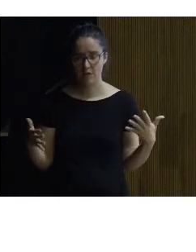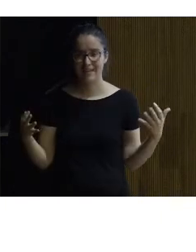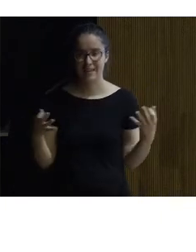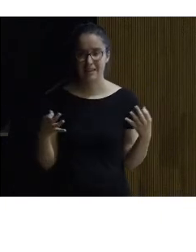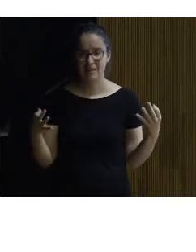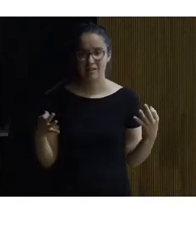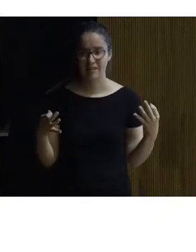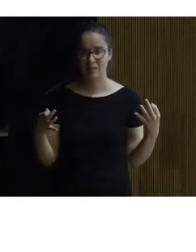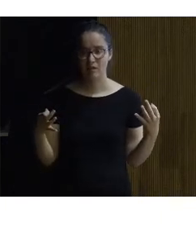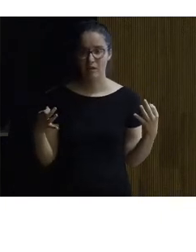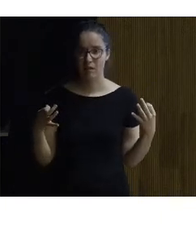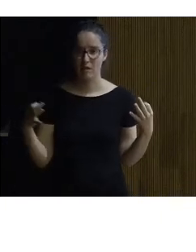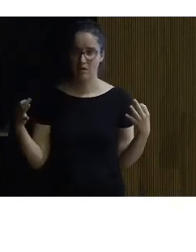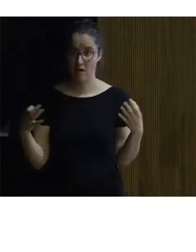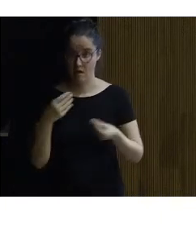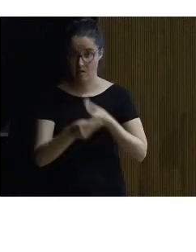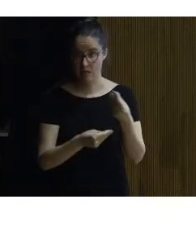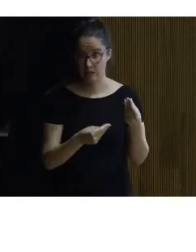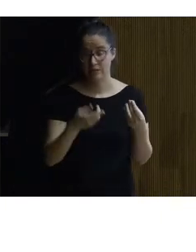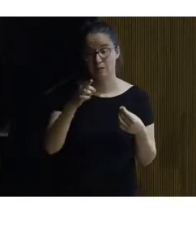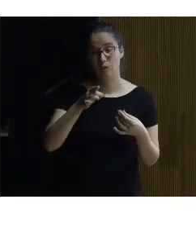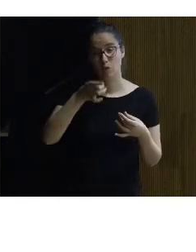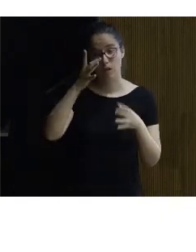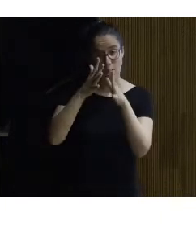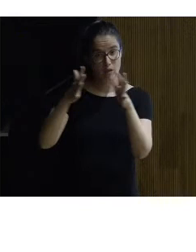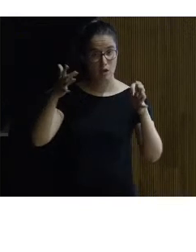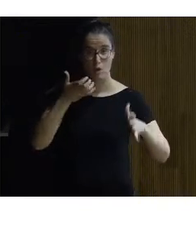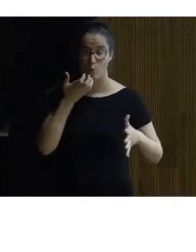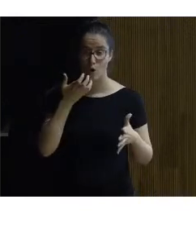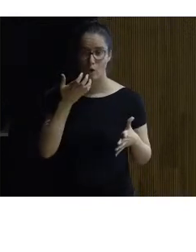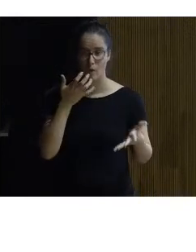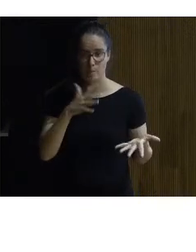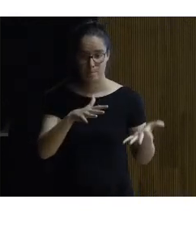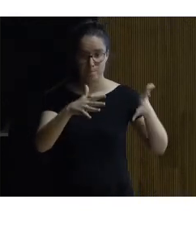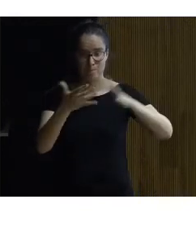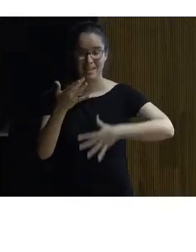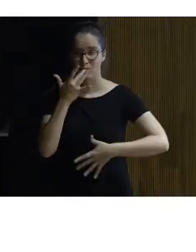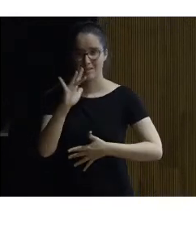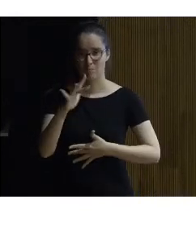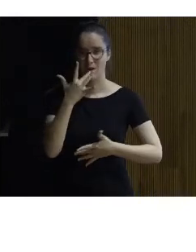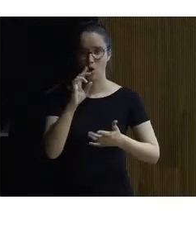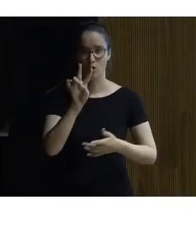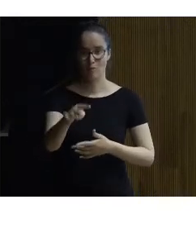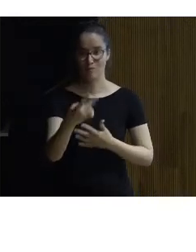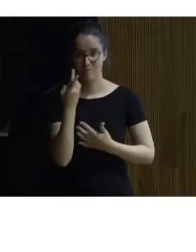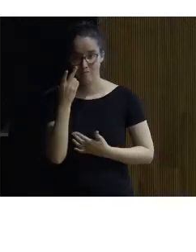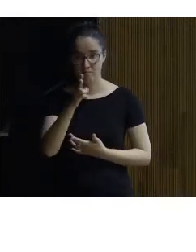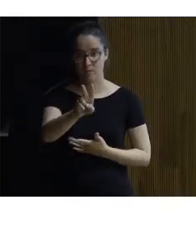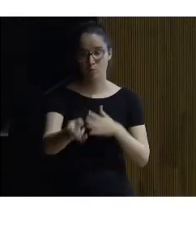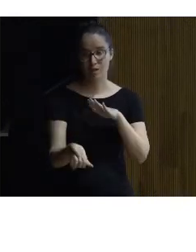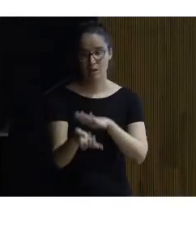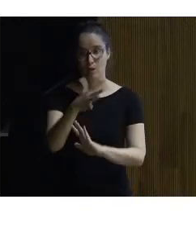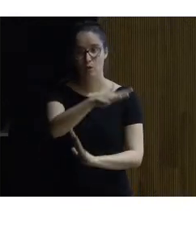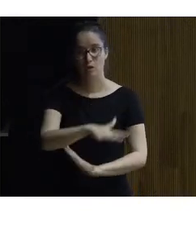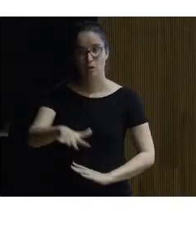la intervención y también una idea como de reflejo en espejo una creación de un